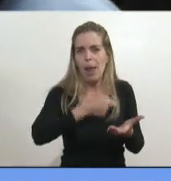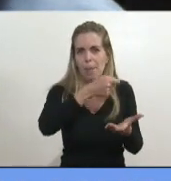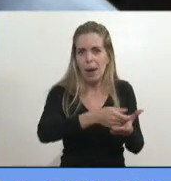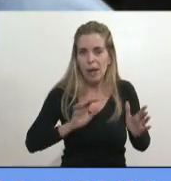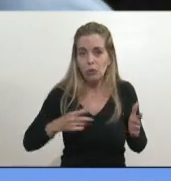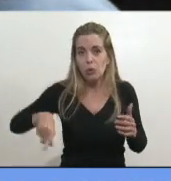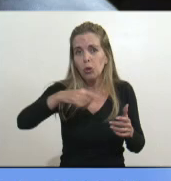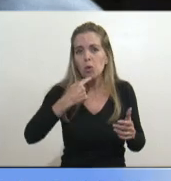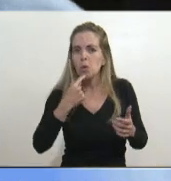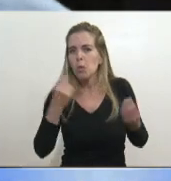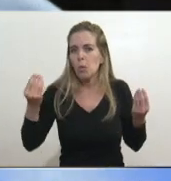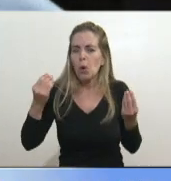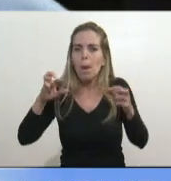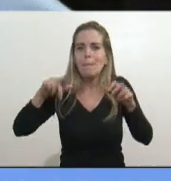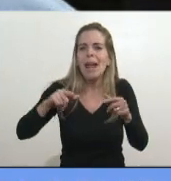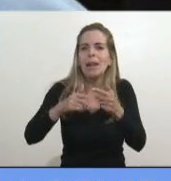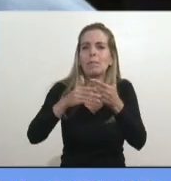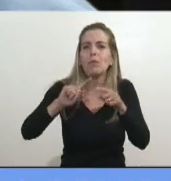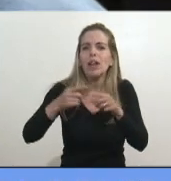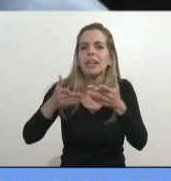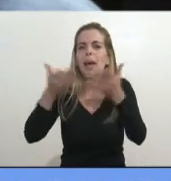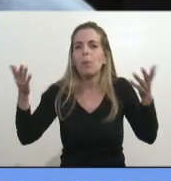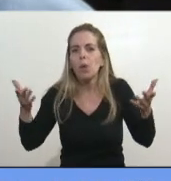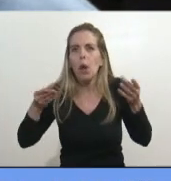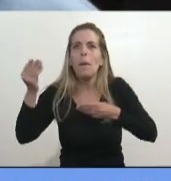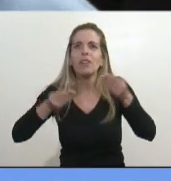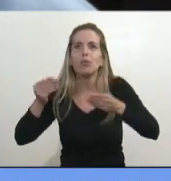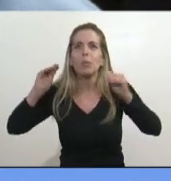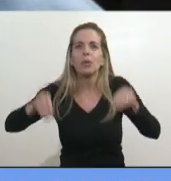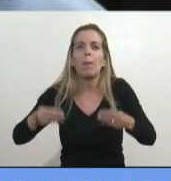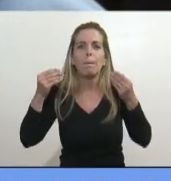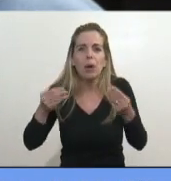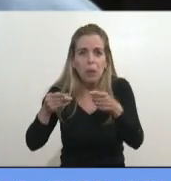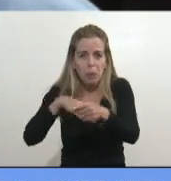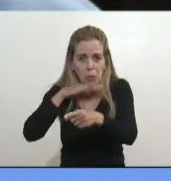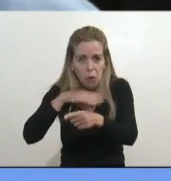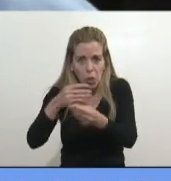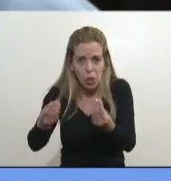políticas públicas? ¿Por qué no funciona el presupuesto? Pero vos que eso tonto te haces, ¿no sabés por qué es que pasó acá?